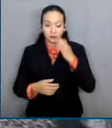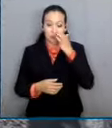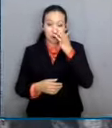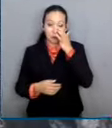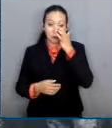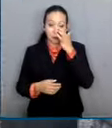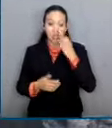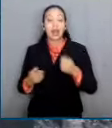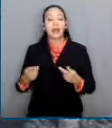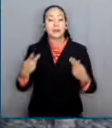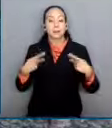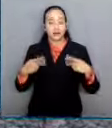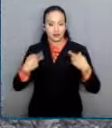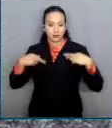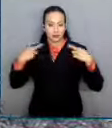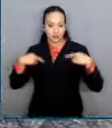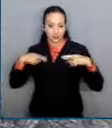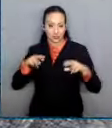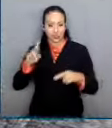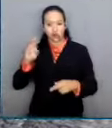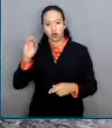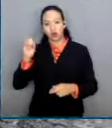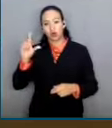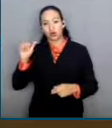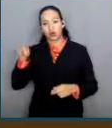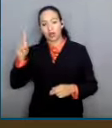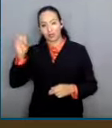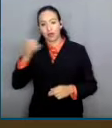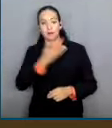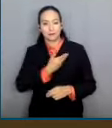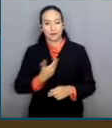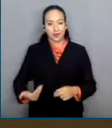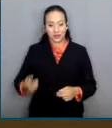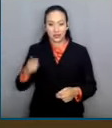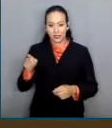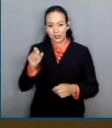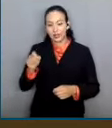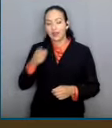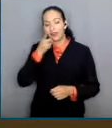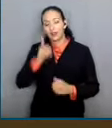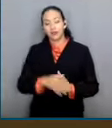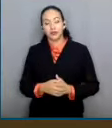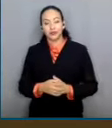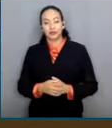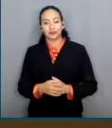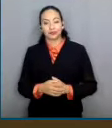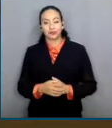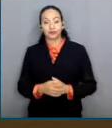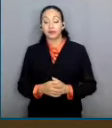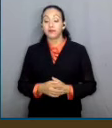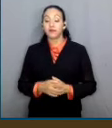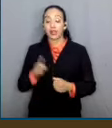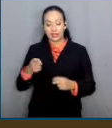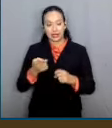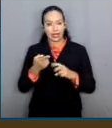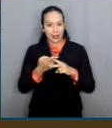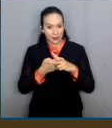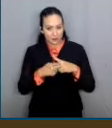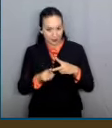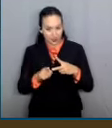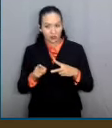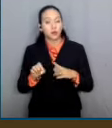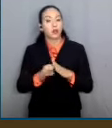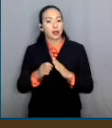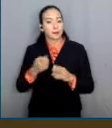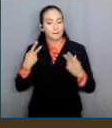Rolando Silva Briseño indicó Y si aterrizamos esto con la iniciativa, el trabajador, al menos